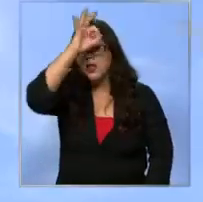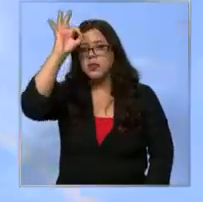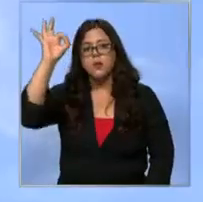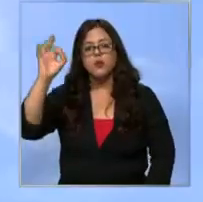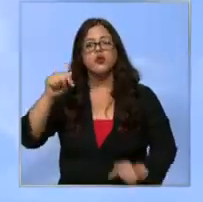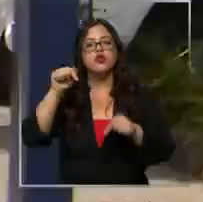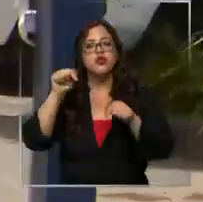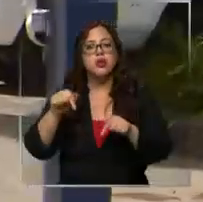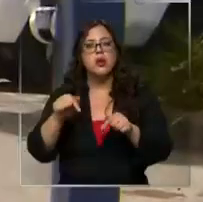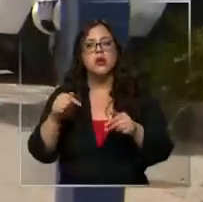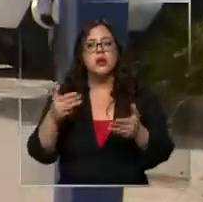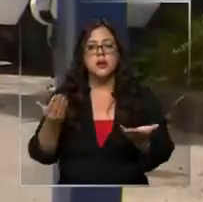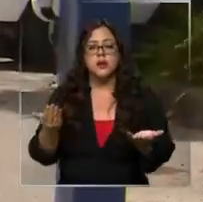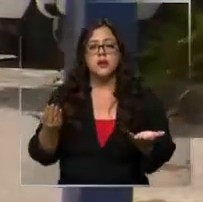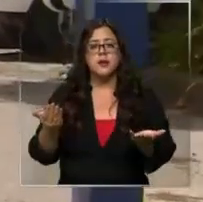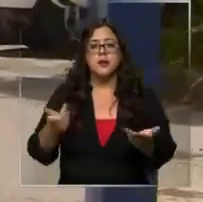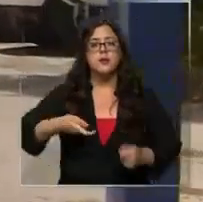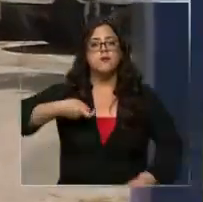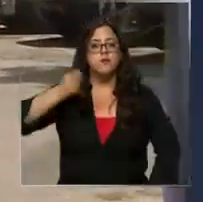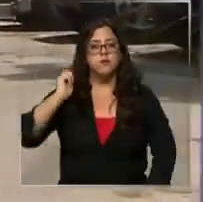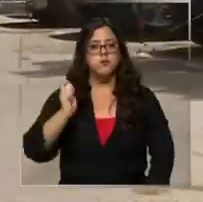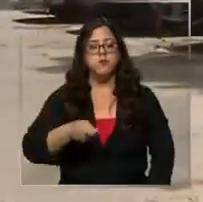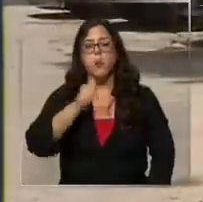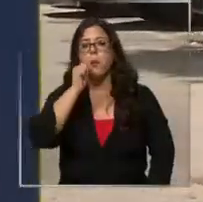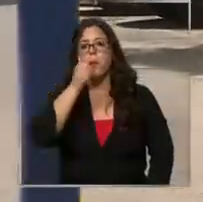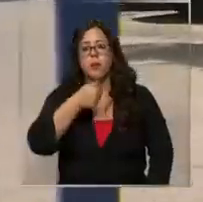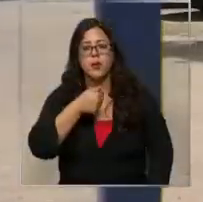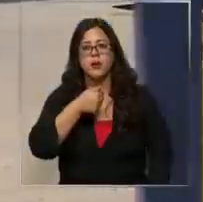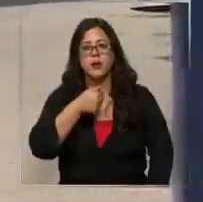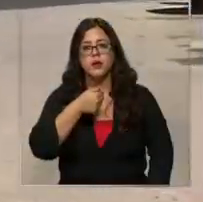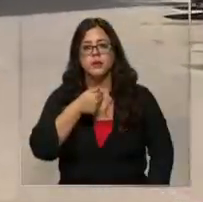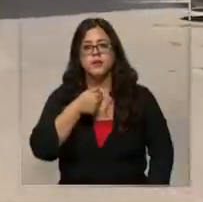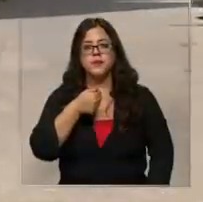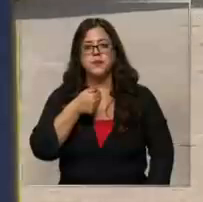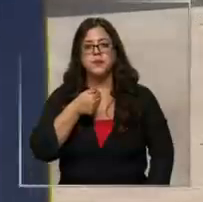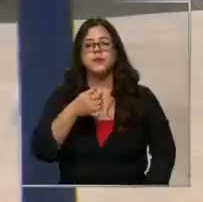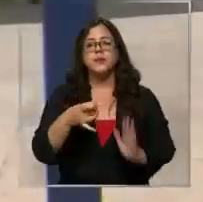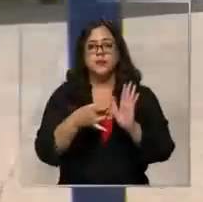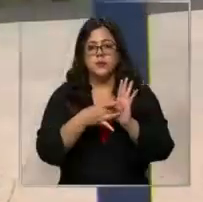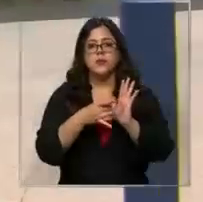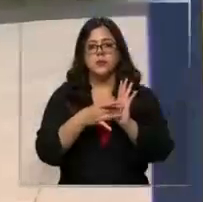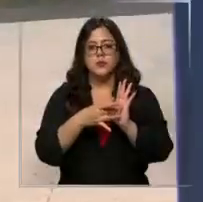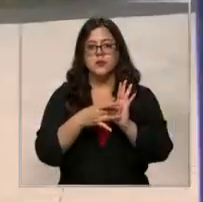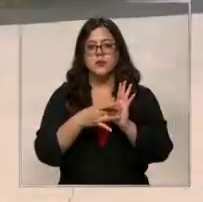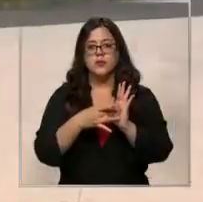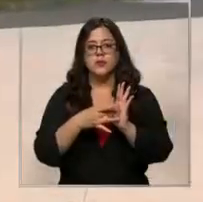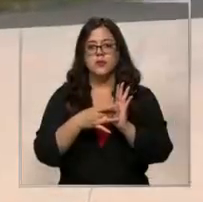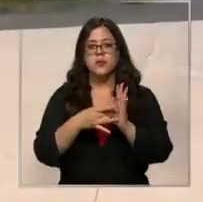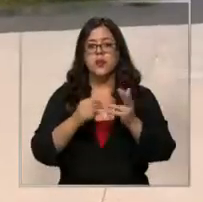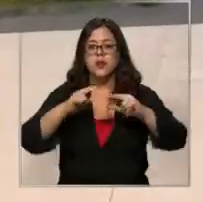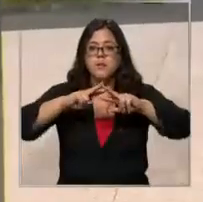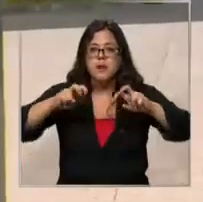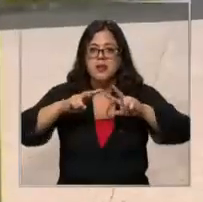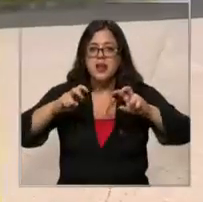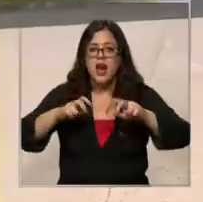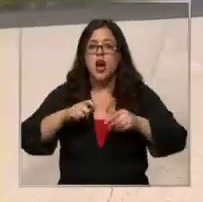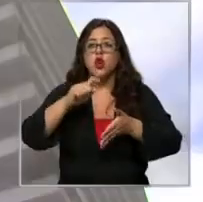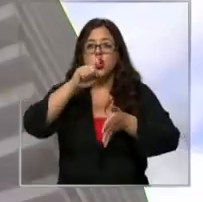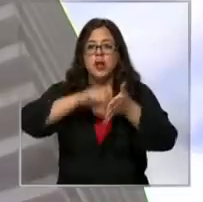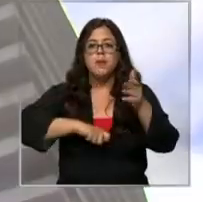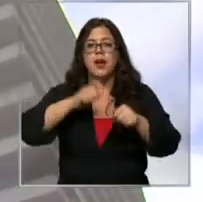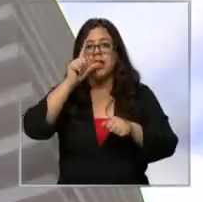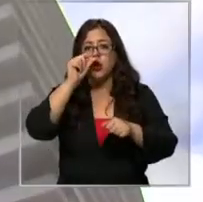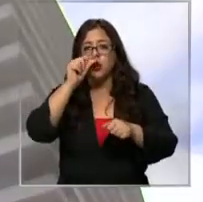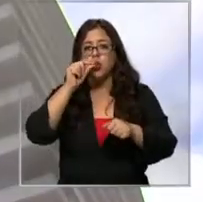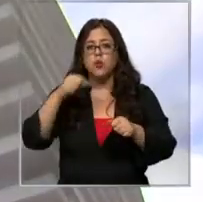y será en definitiva ya formalizado mañana por este delito, por el cual viene siendo investigado desde al menos octubre de